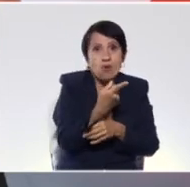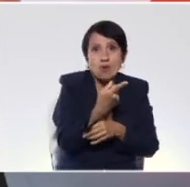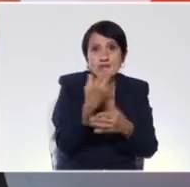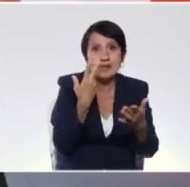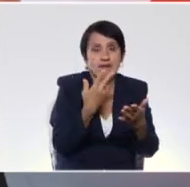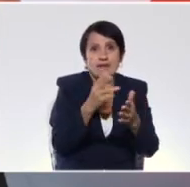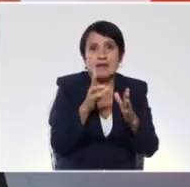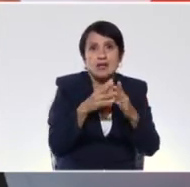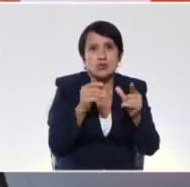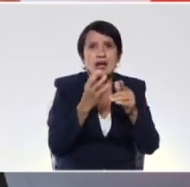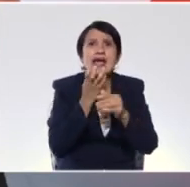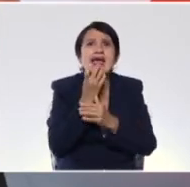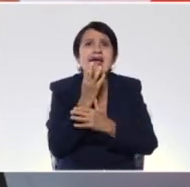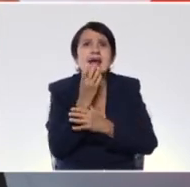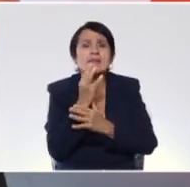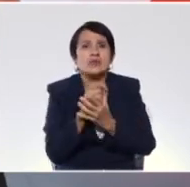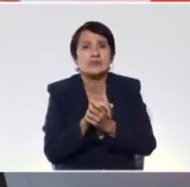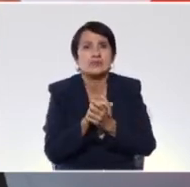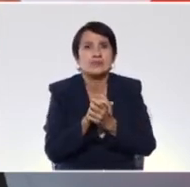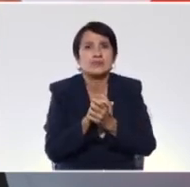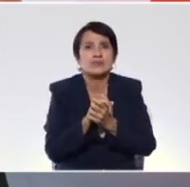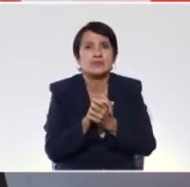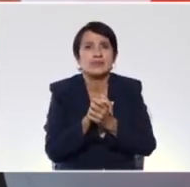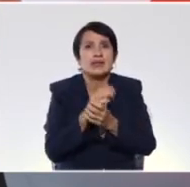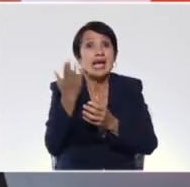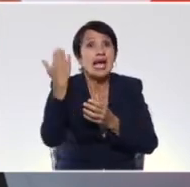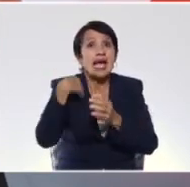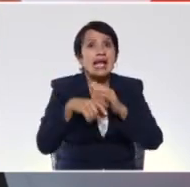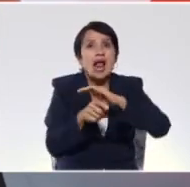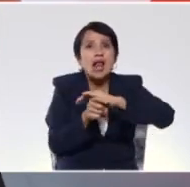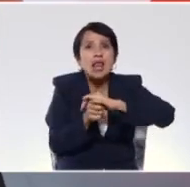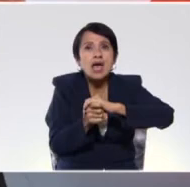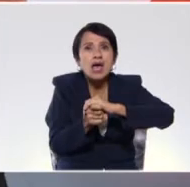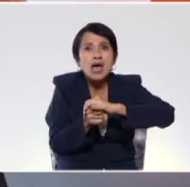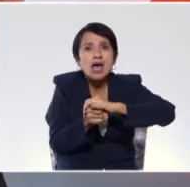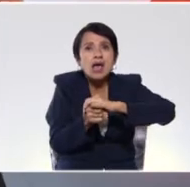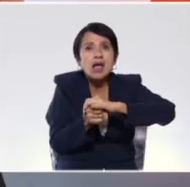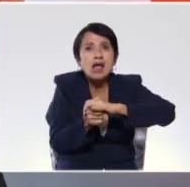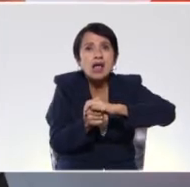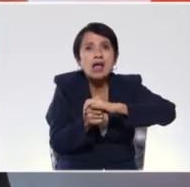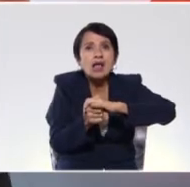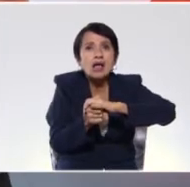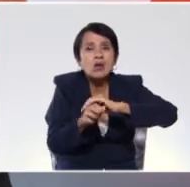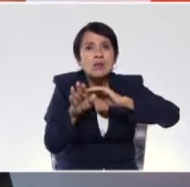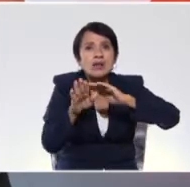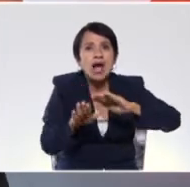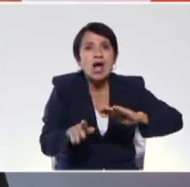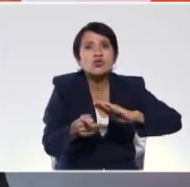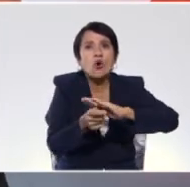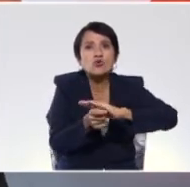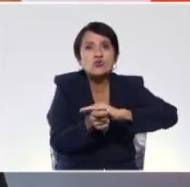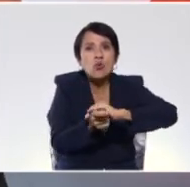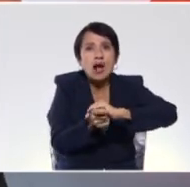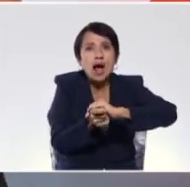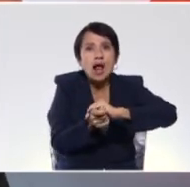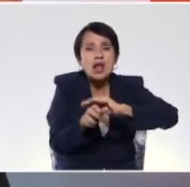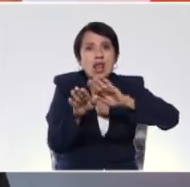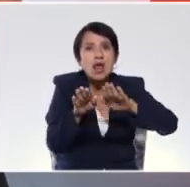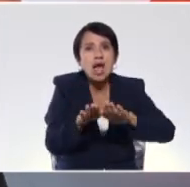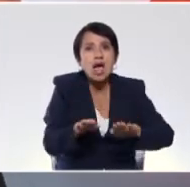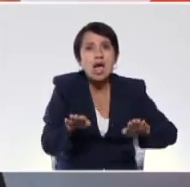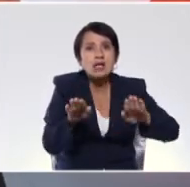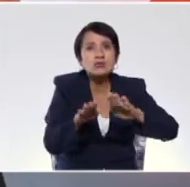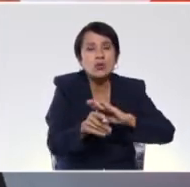ejemplos muy particulares. Dice, era lento como una tortuga. Lo utilizamos frecuentemente. Hay que estar